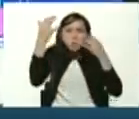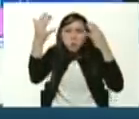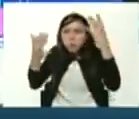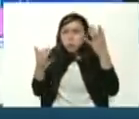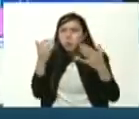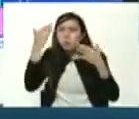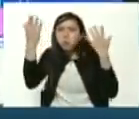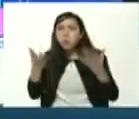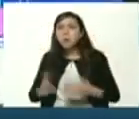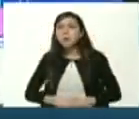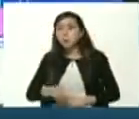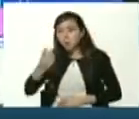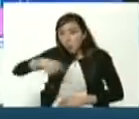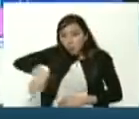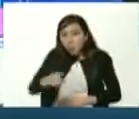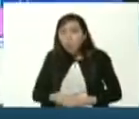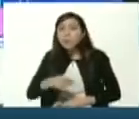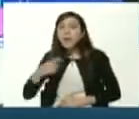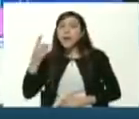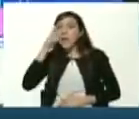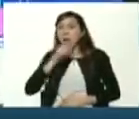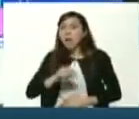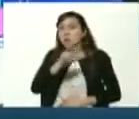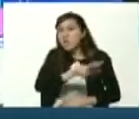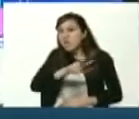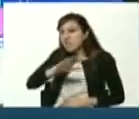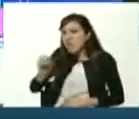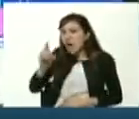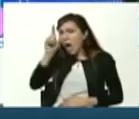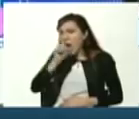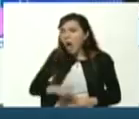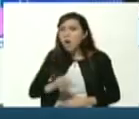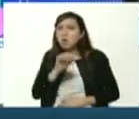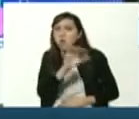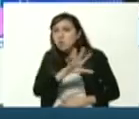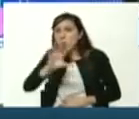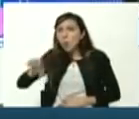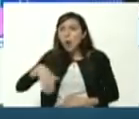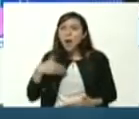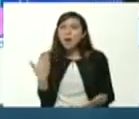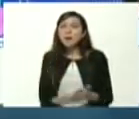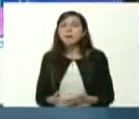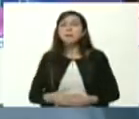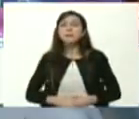cuando ustedes tengan 30 35 40 50 años